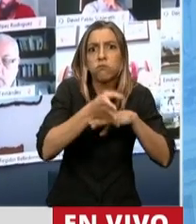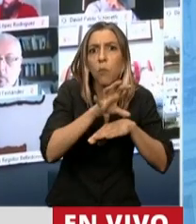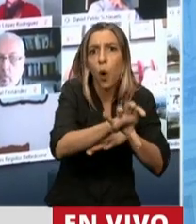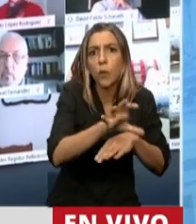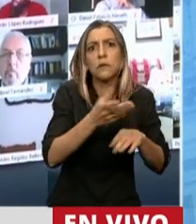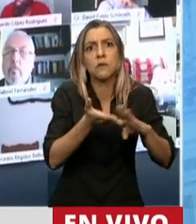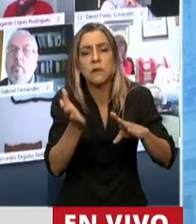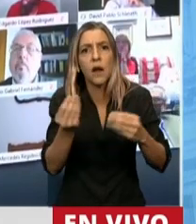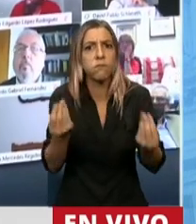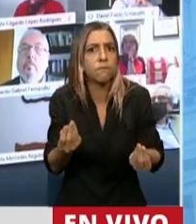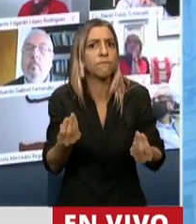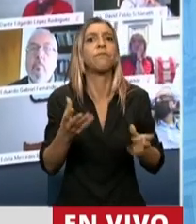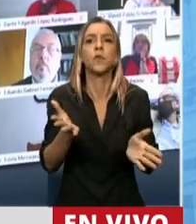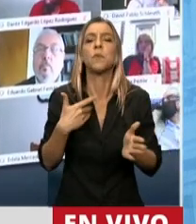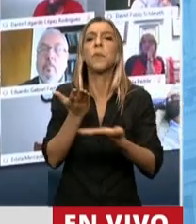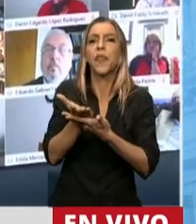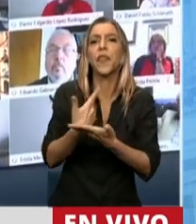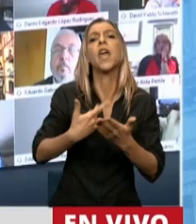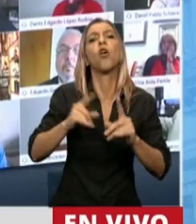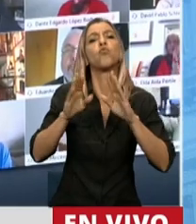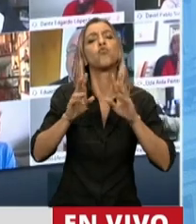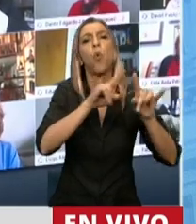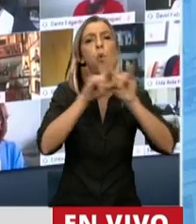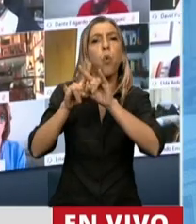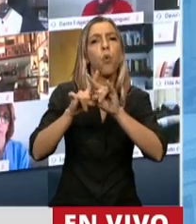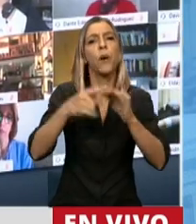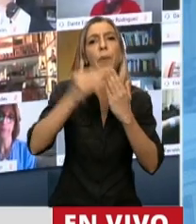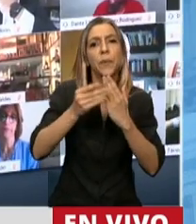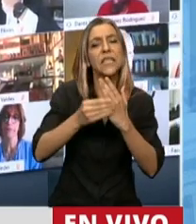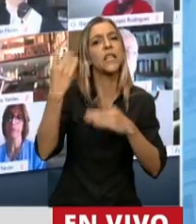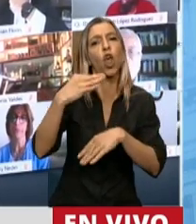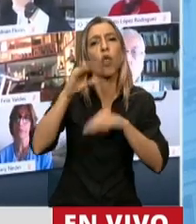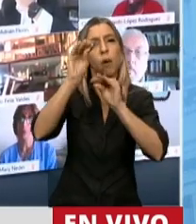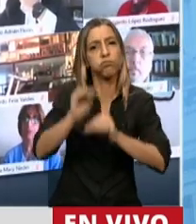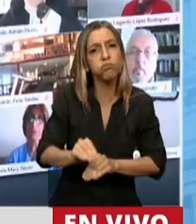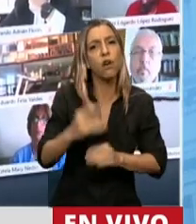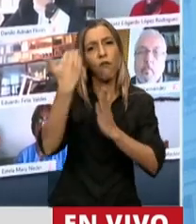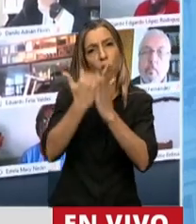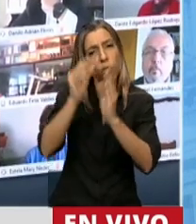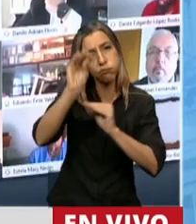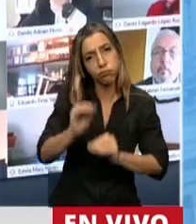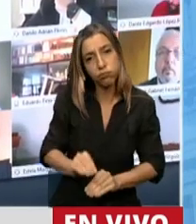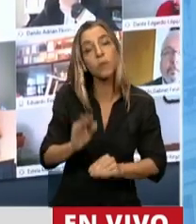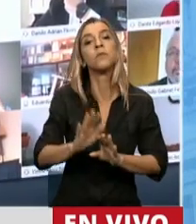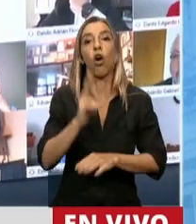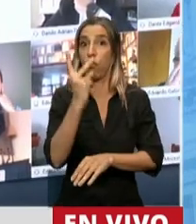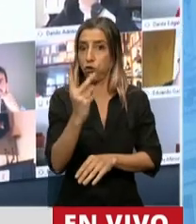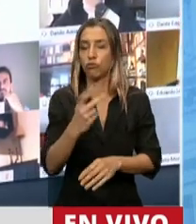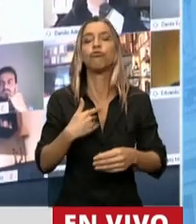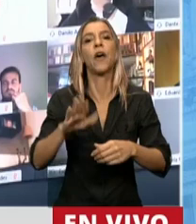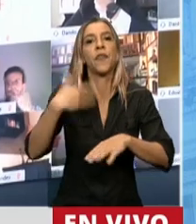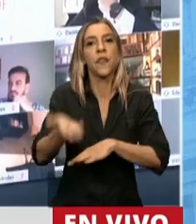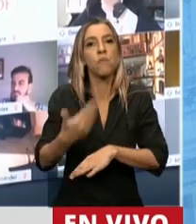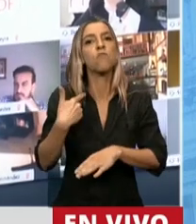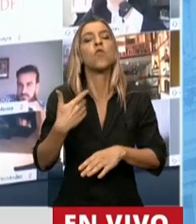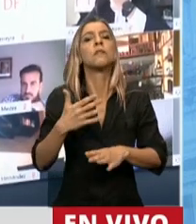Registrarse en la página del Ministerio de Producción y del Campo de la provincia. Llenar dos formularios. Mandar un mail a un funcionario explicando por qué no